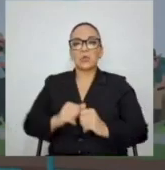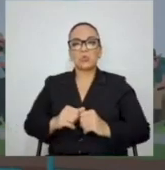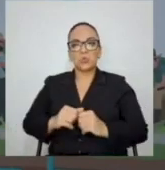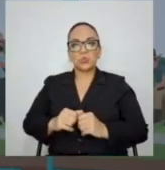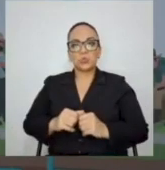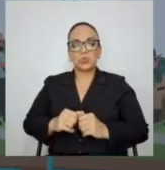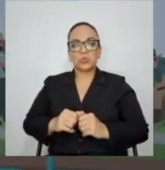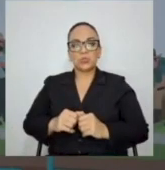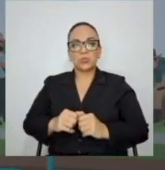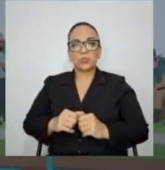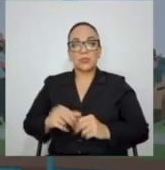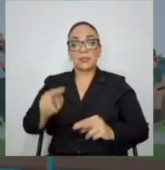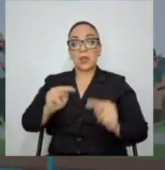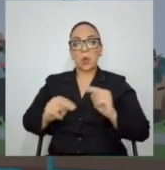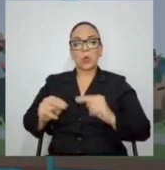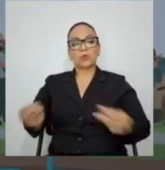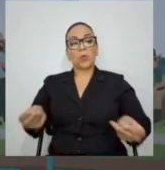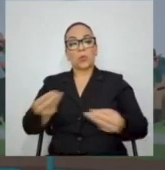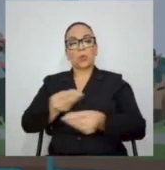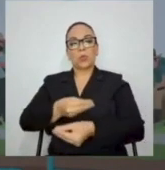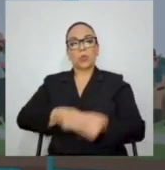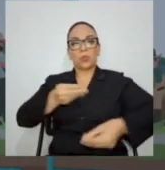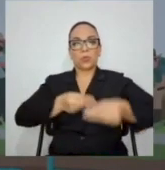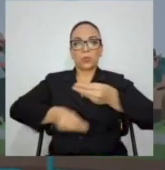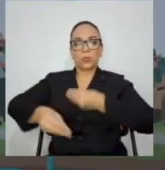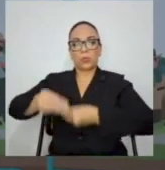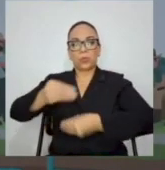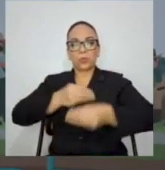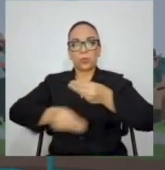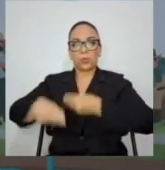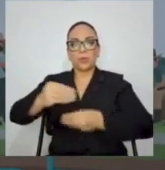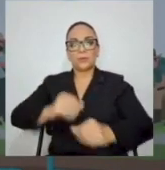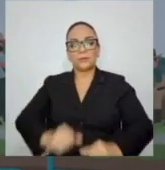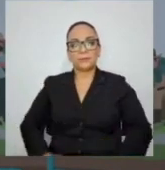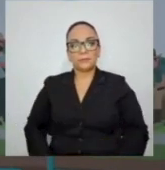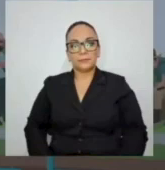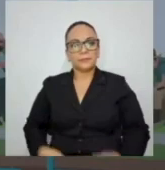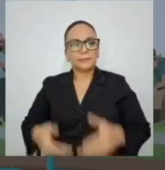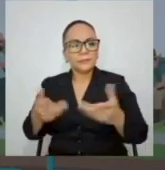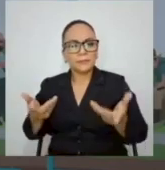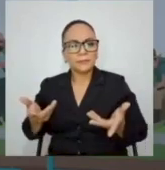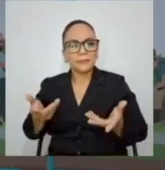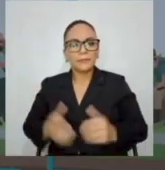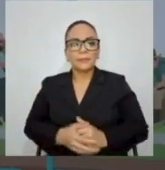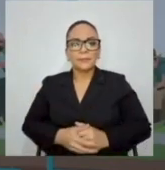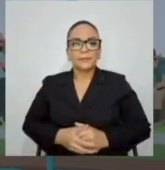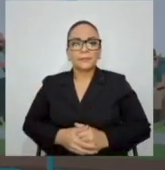cambalaches, como es el tango argentino, y de un momento a otro,